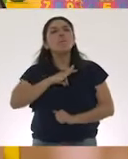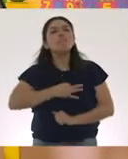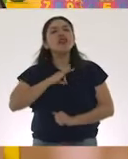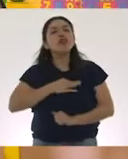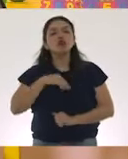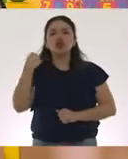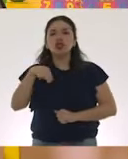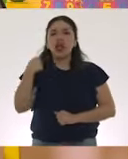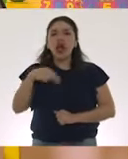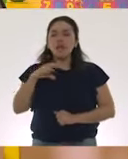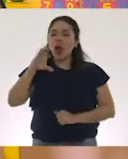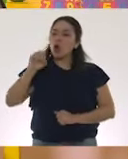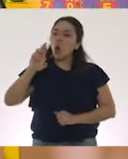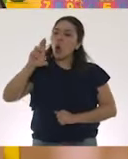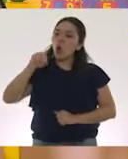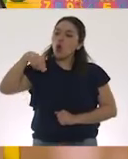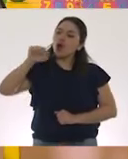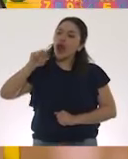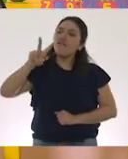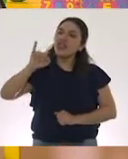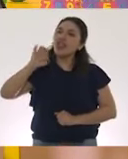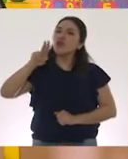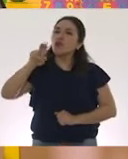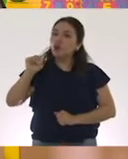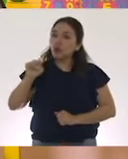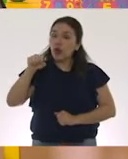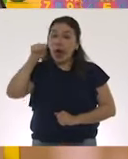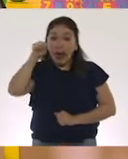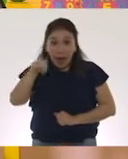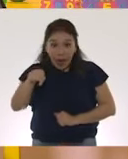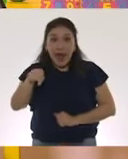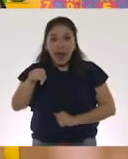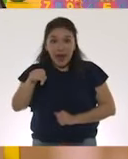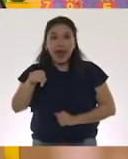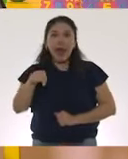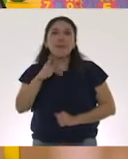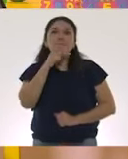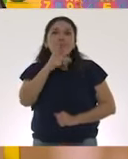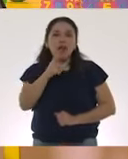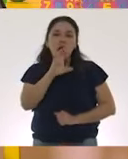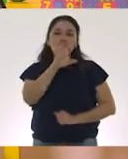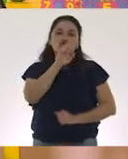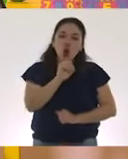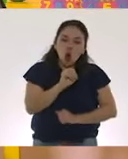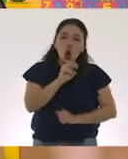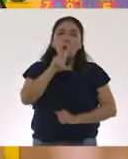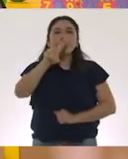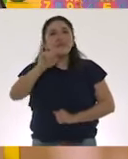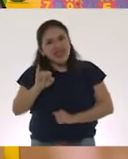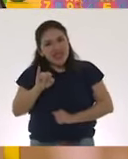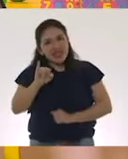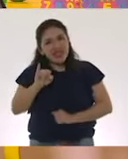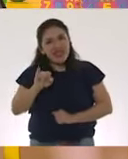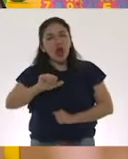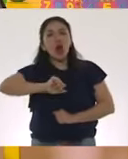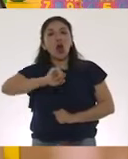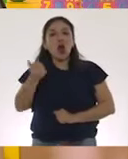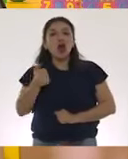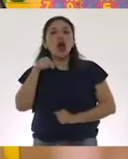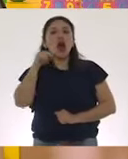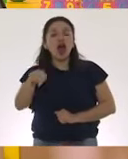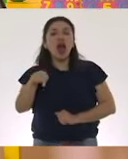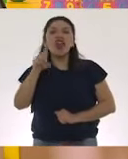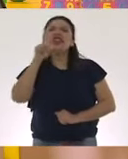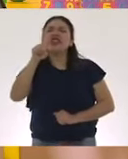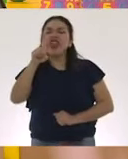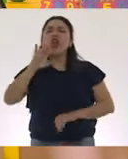coronavirus, de ahí las iniciales de COVID y la D se debe a